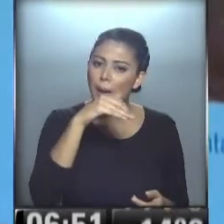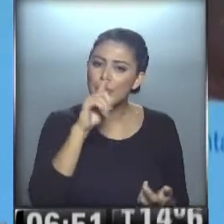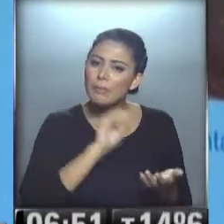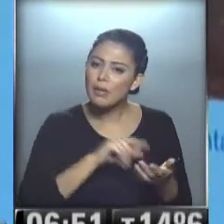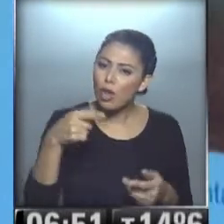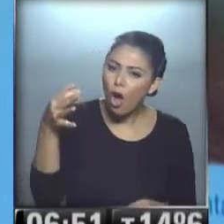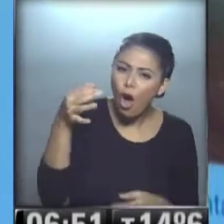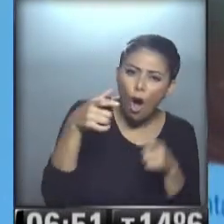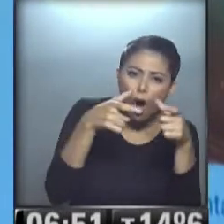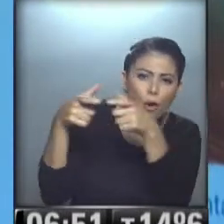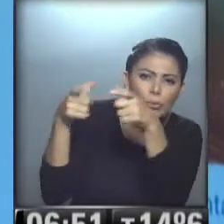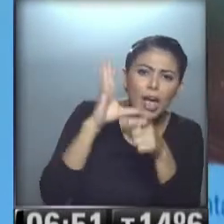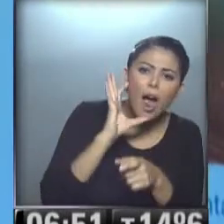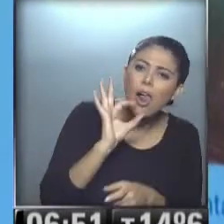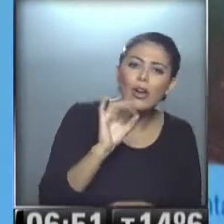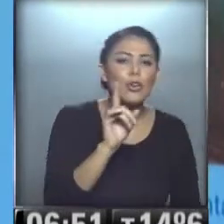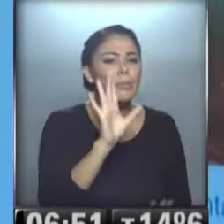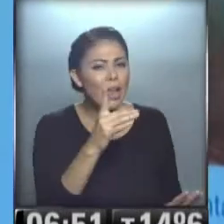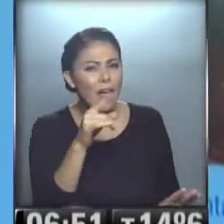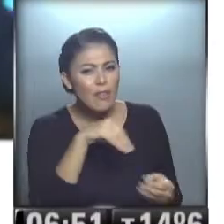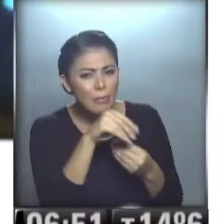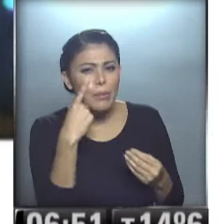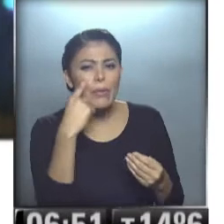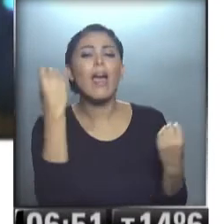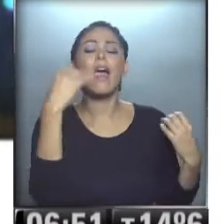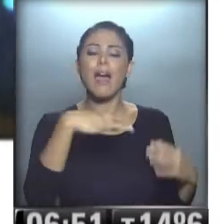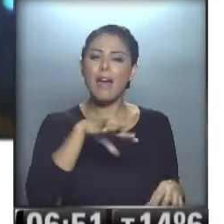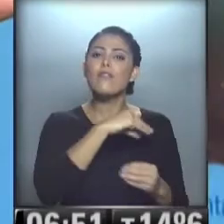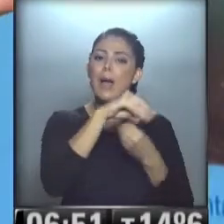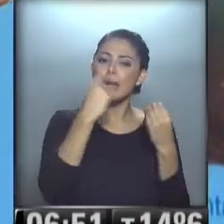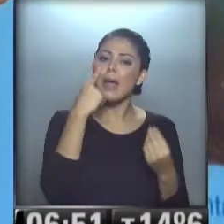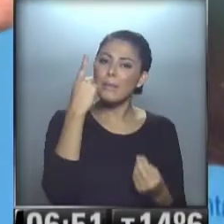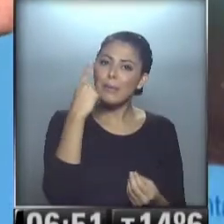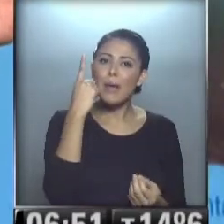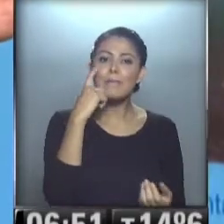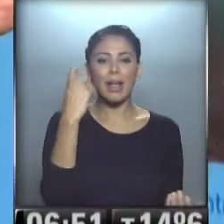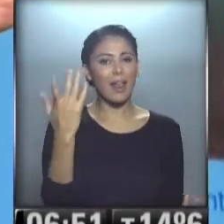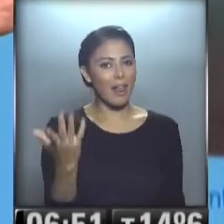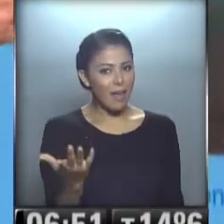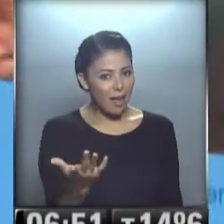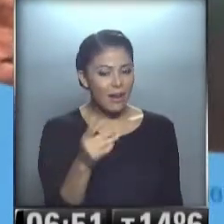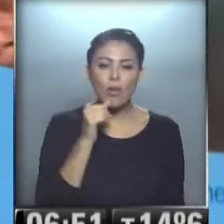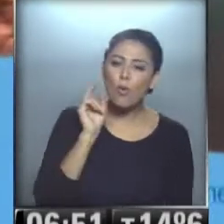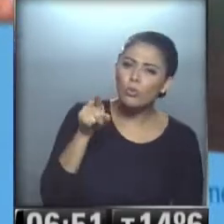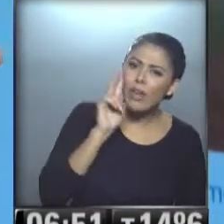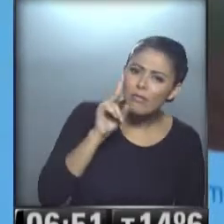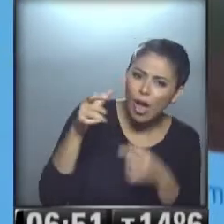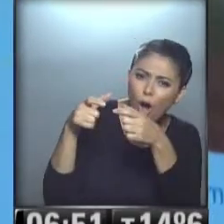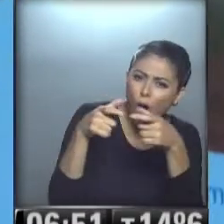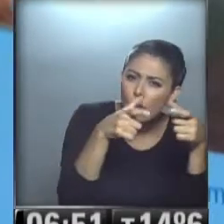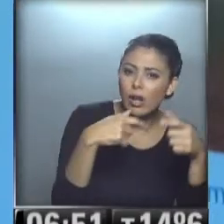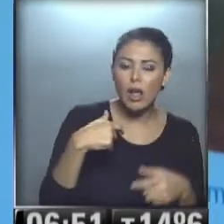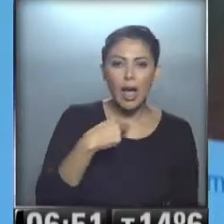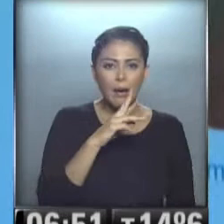...y ovnis por acá, no... ...alguien que vive en Pilar, no... ...para la familia... ...para toda su familia... ...ay, en Pilar... ...¿González, ve algún ovni por ahí usted? ¿Ve que estoy